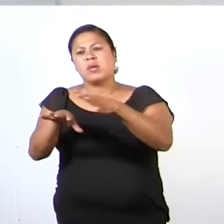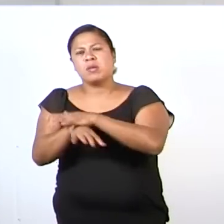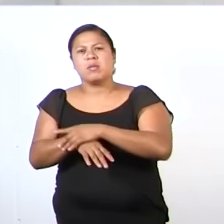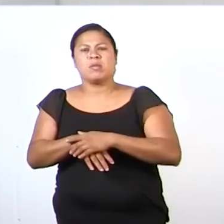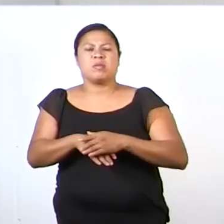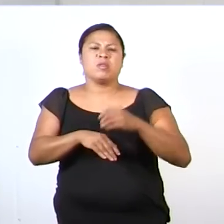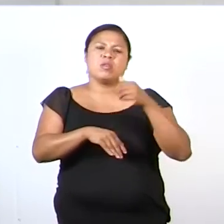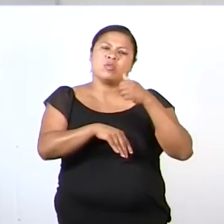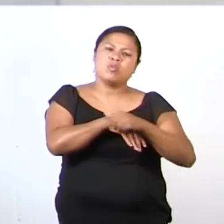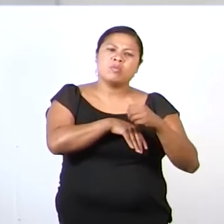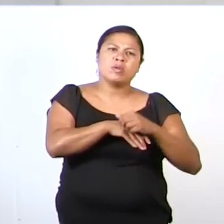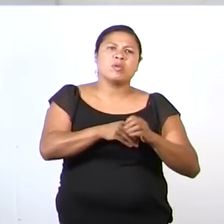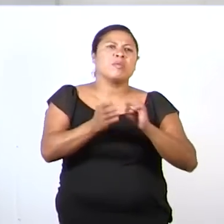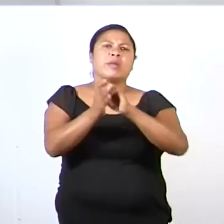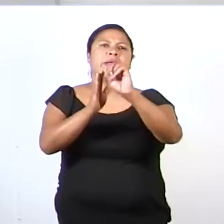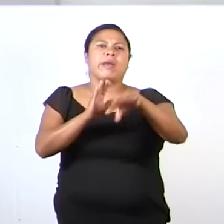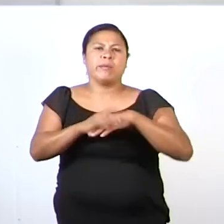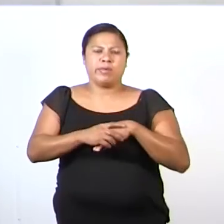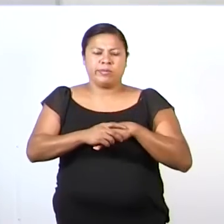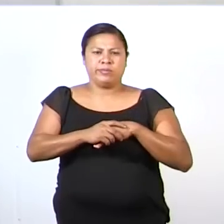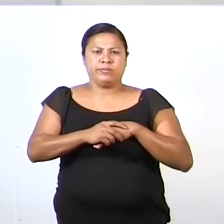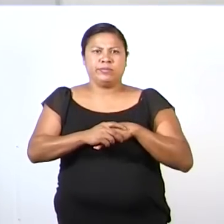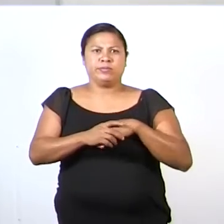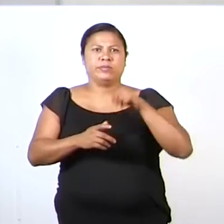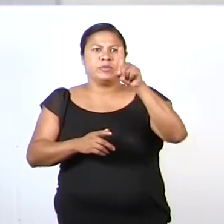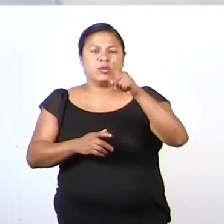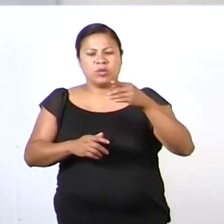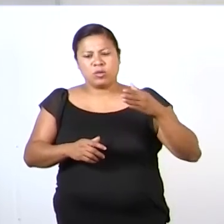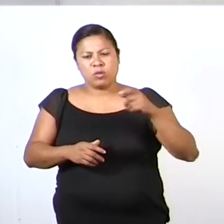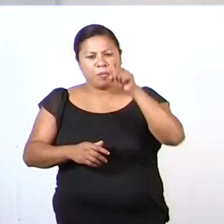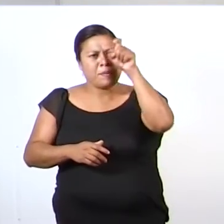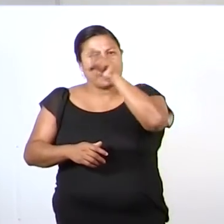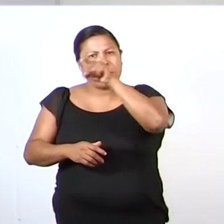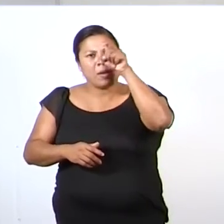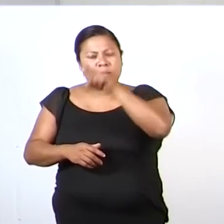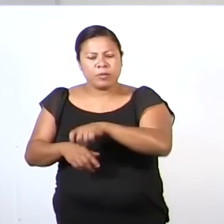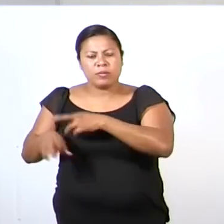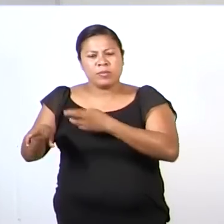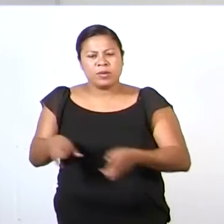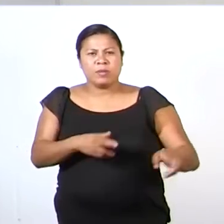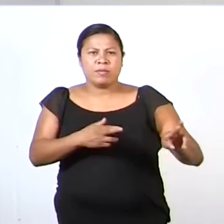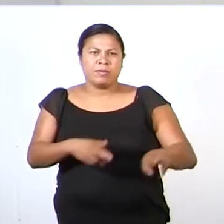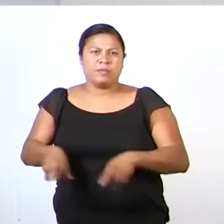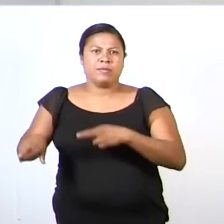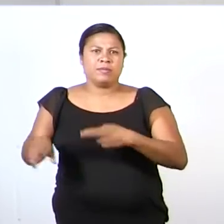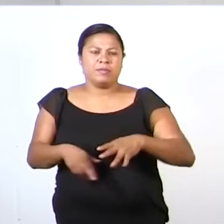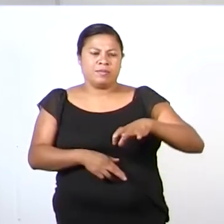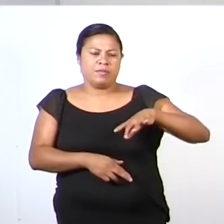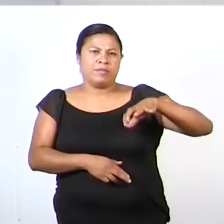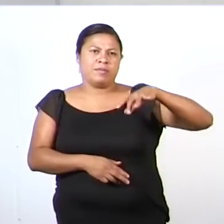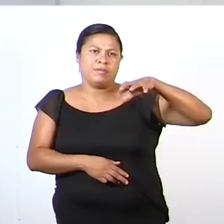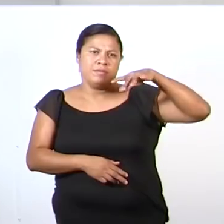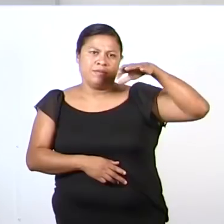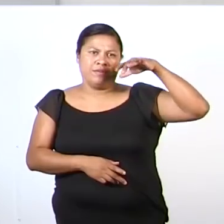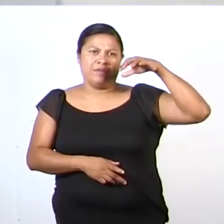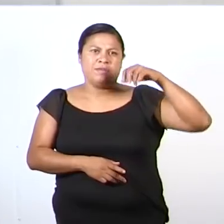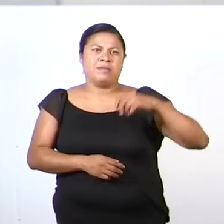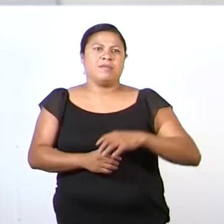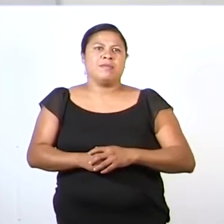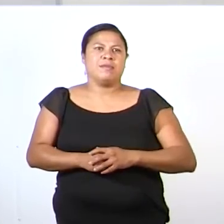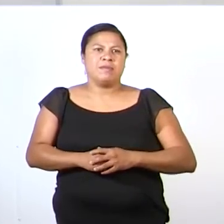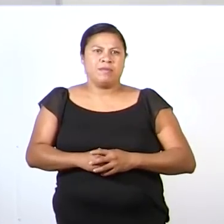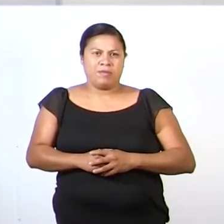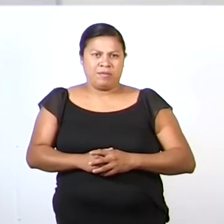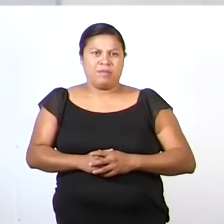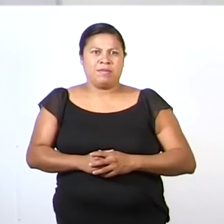colección Por ejemplo Un perico se columpiaba sobre la tela de una